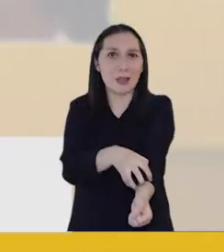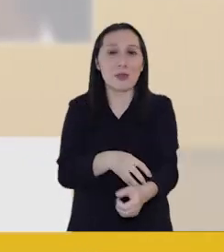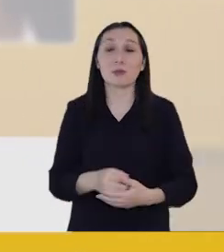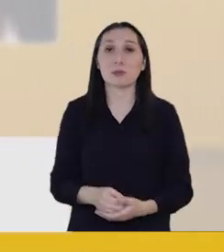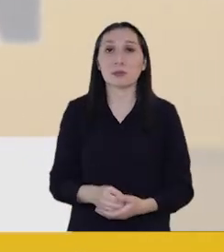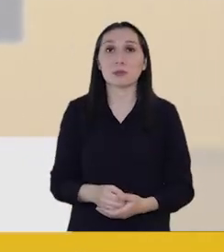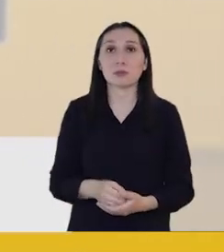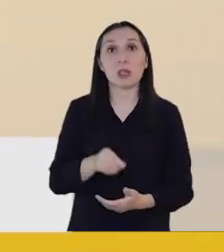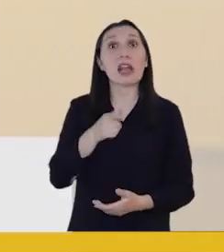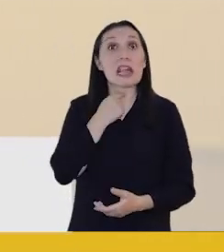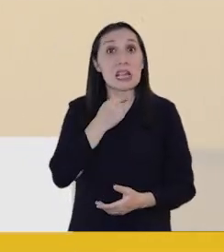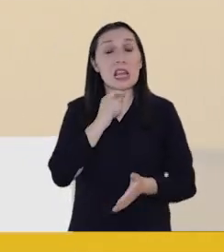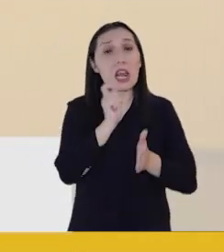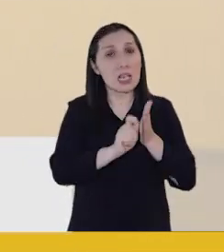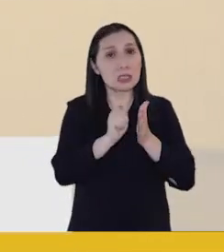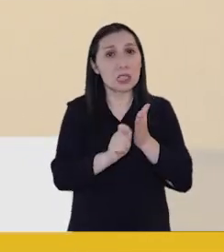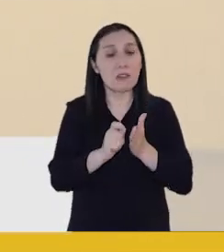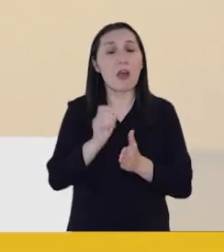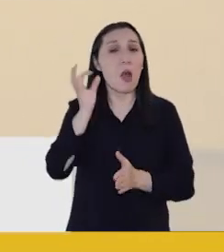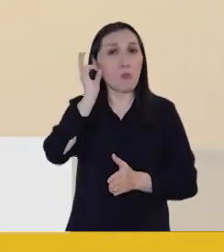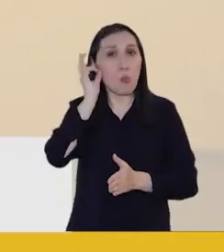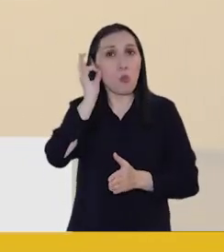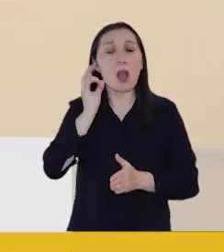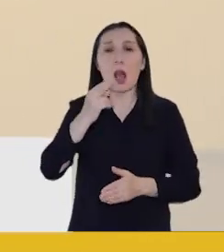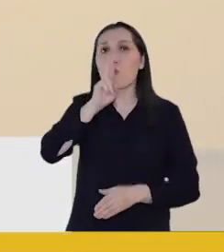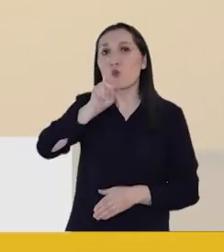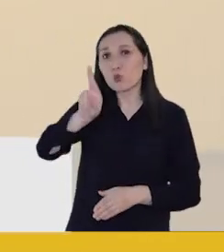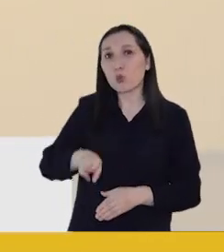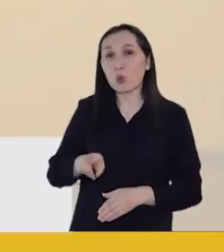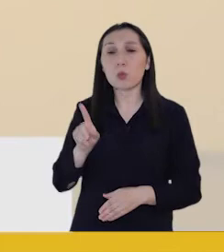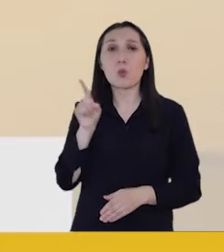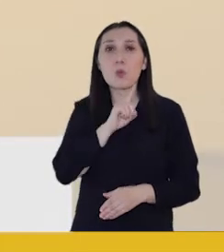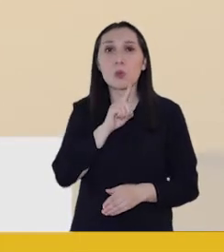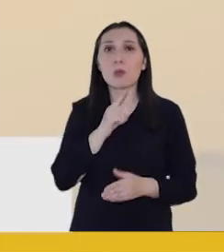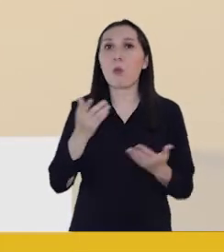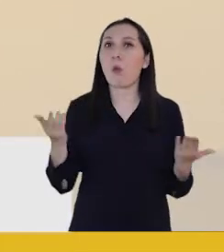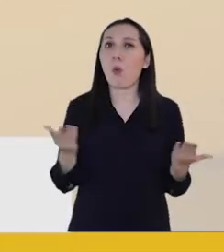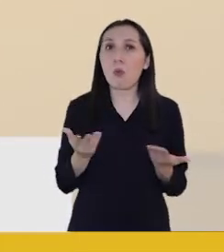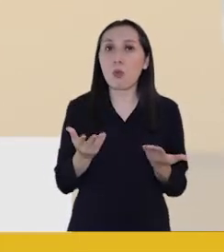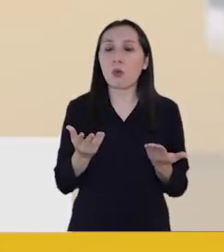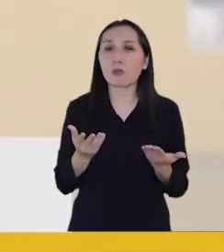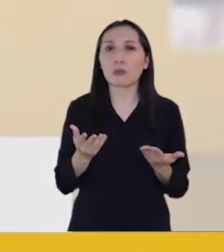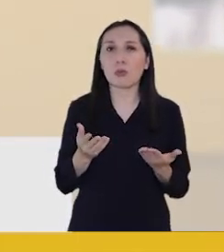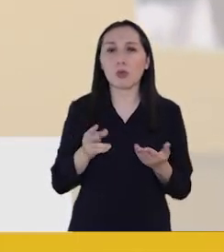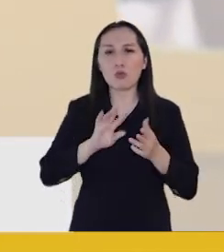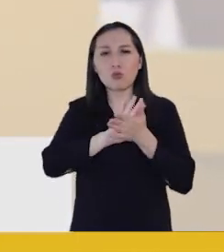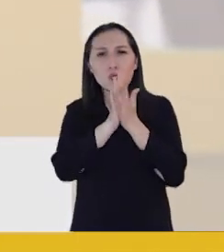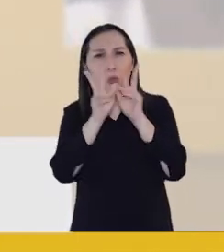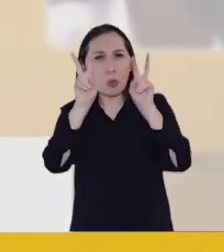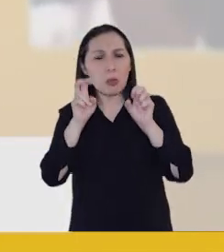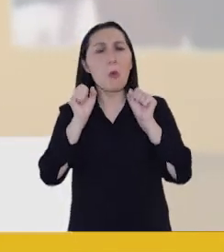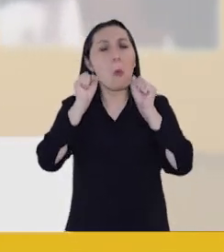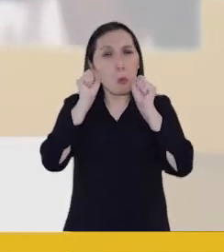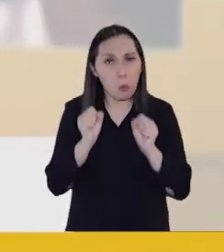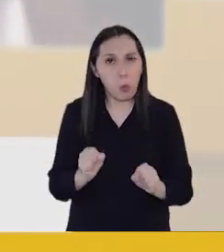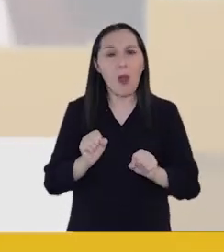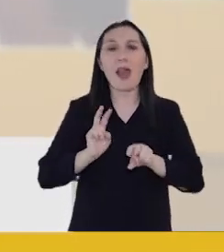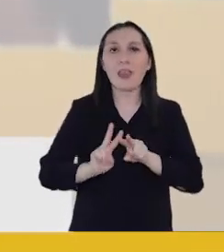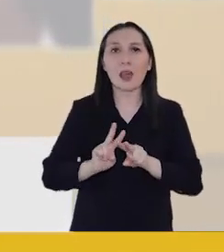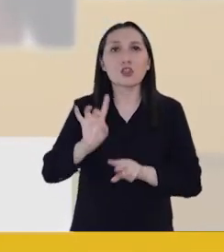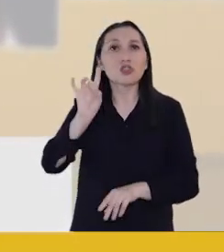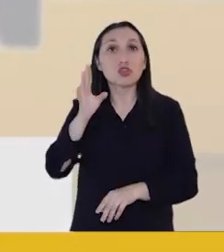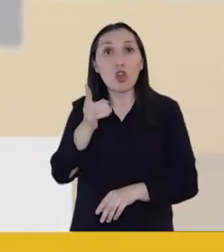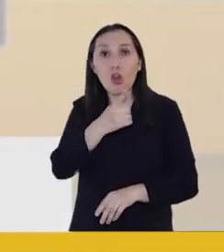Lo quiere escribir una mujer del sur. Finalmente, ¿cómo? Todos estos anhelos son posibles de